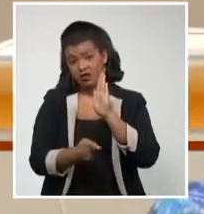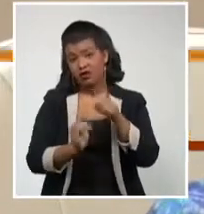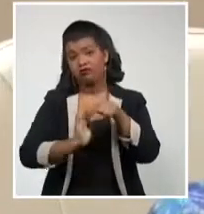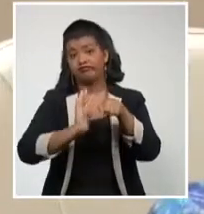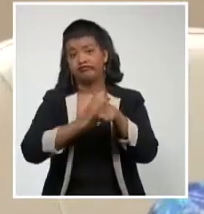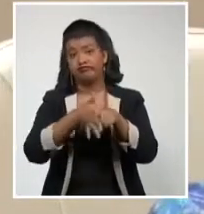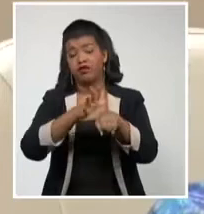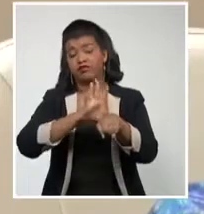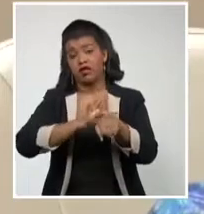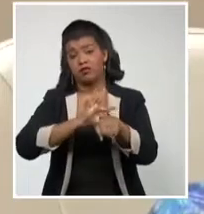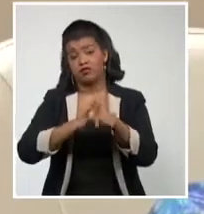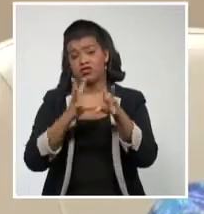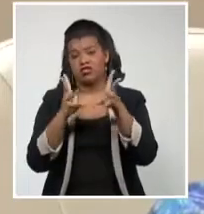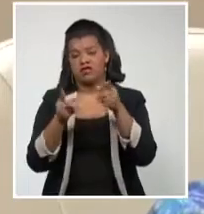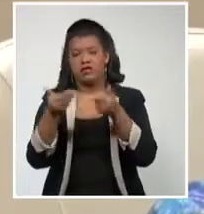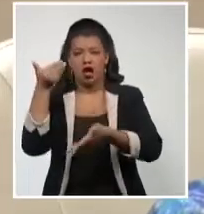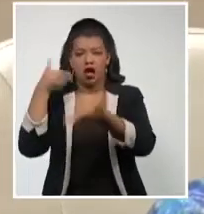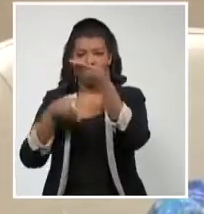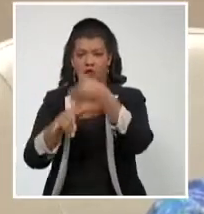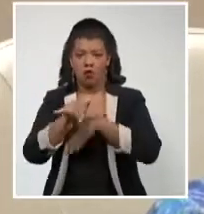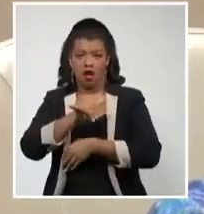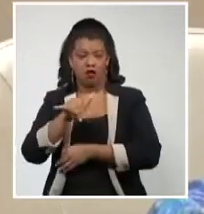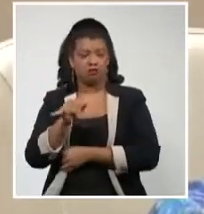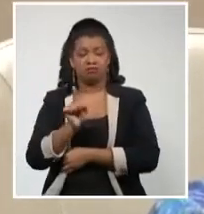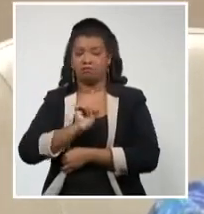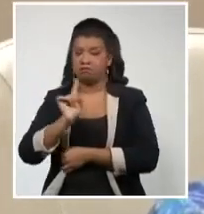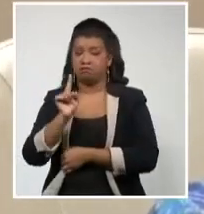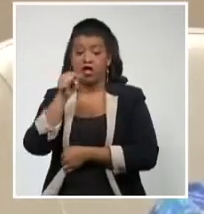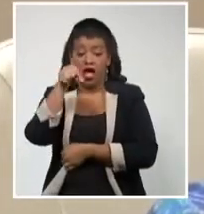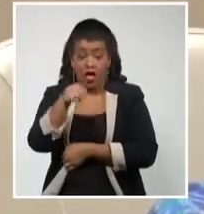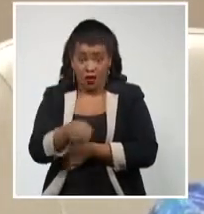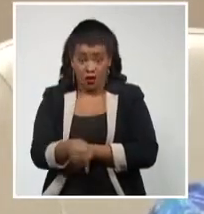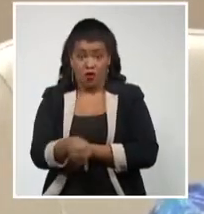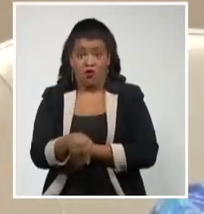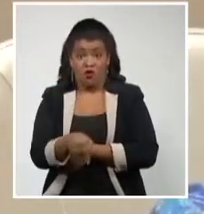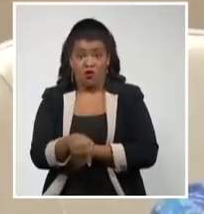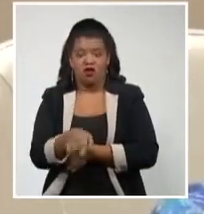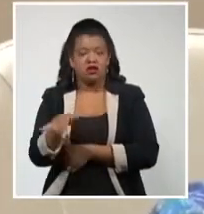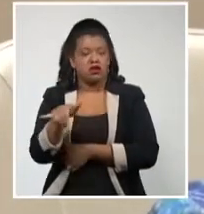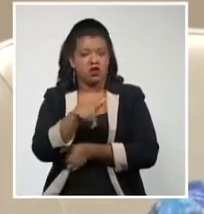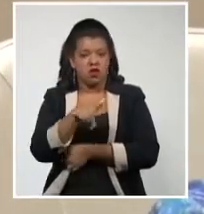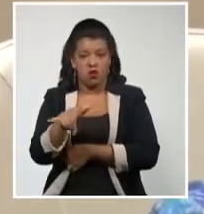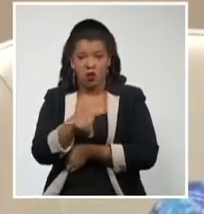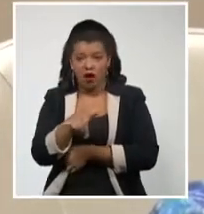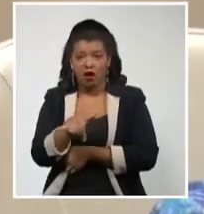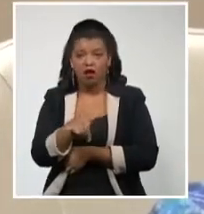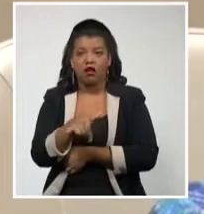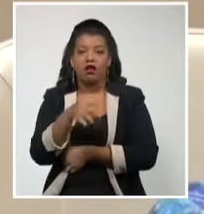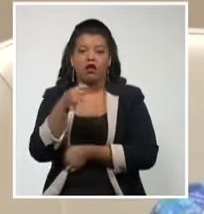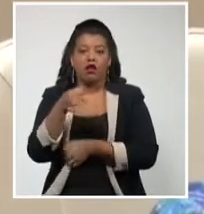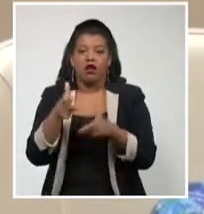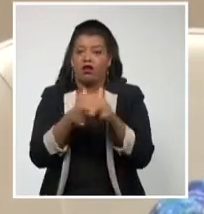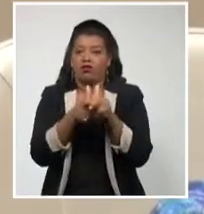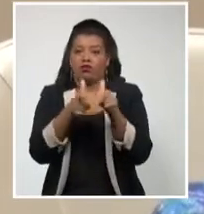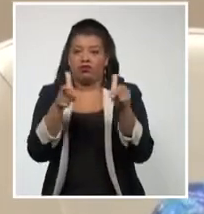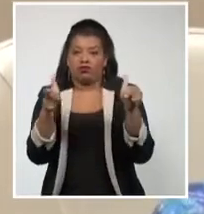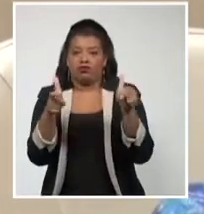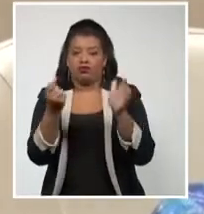Es una cifra que no se había alcanzado nunca. Y además, incluso hoy, casualmente, también se rompe el récord de casos confirmados con unos